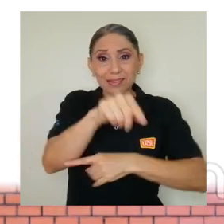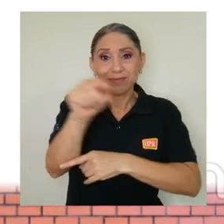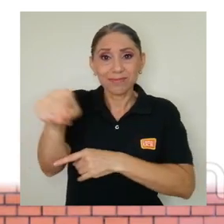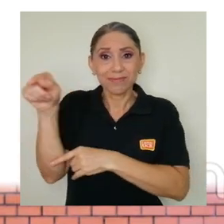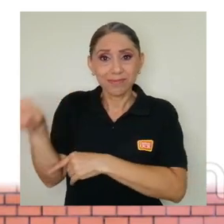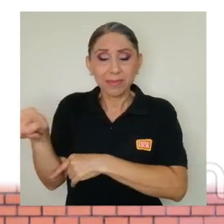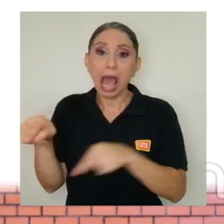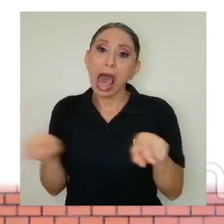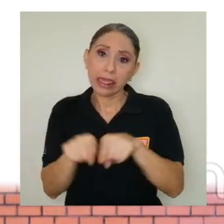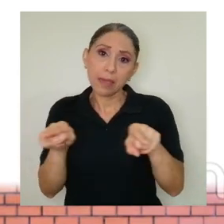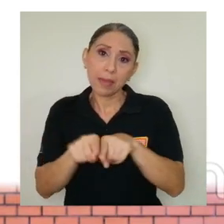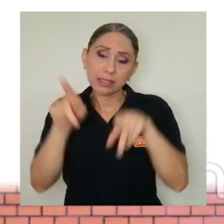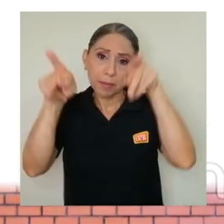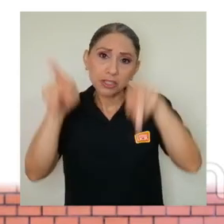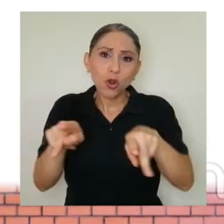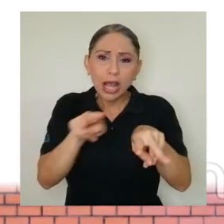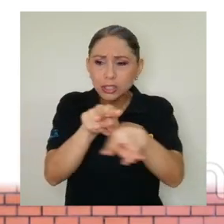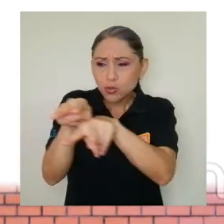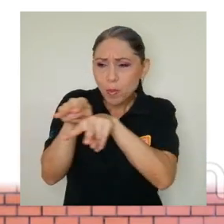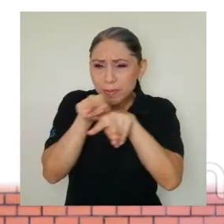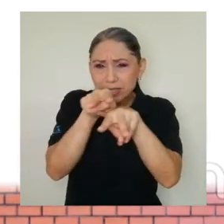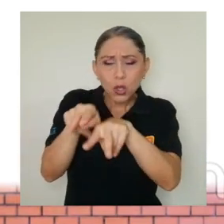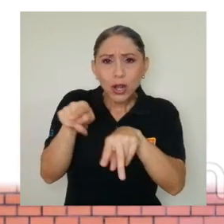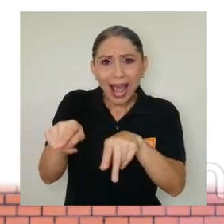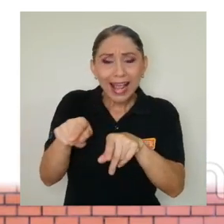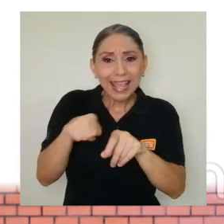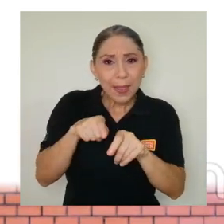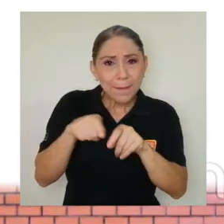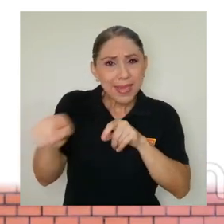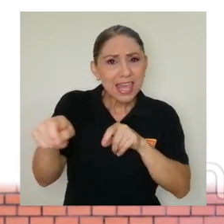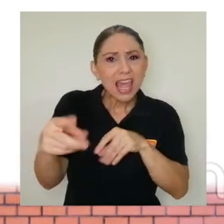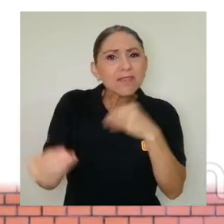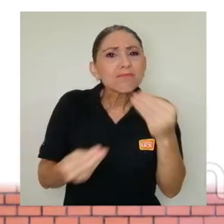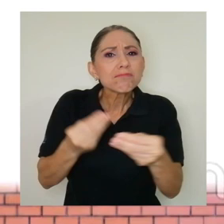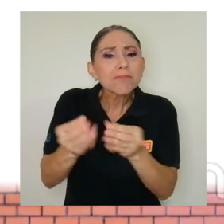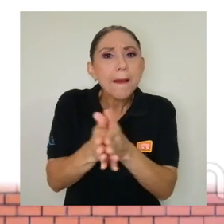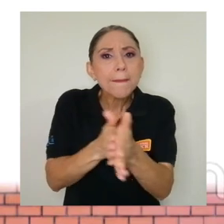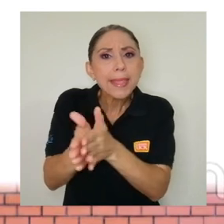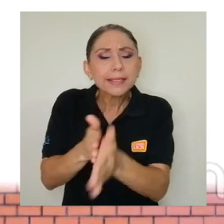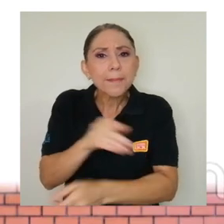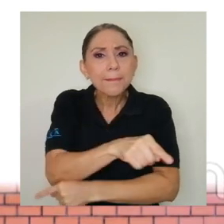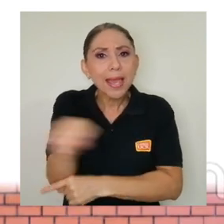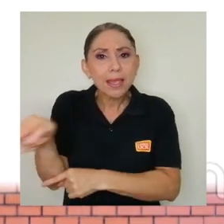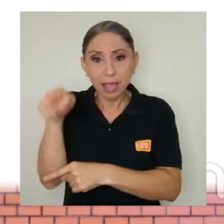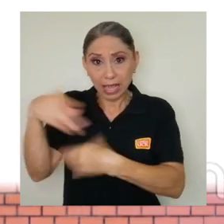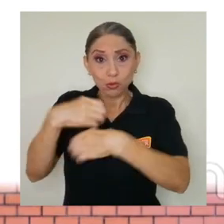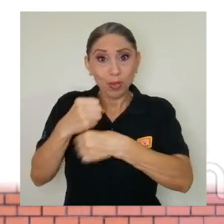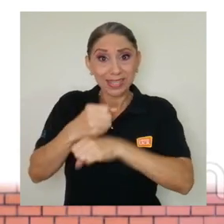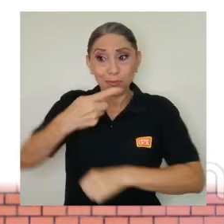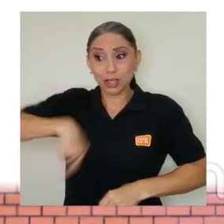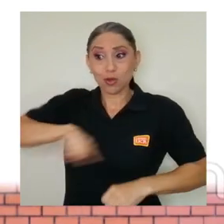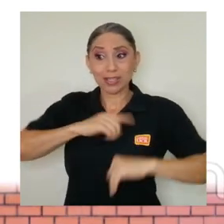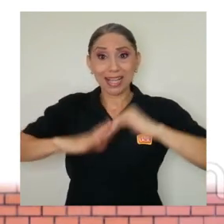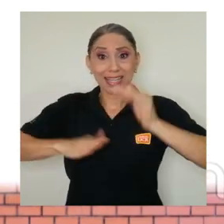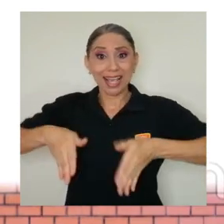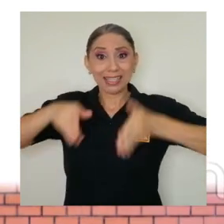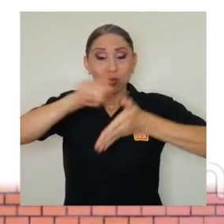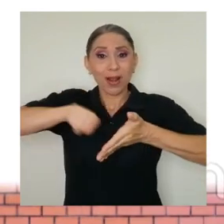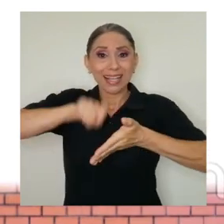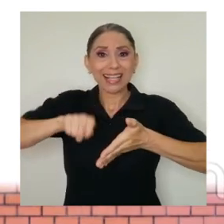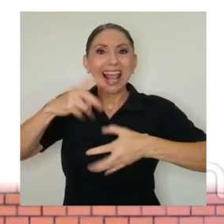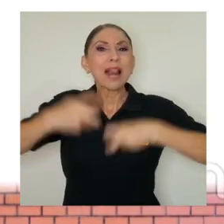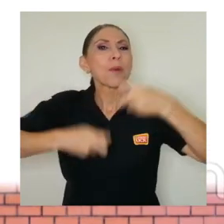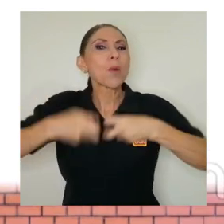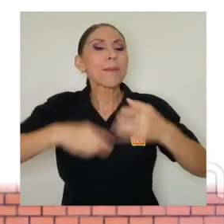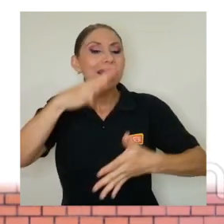hay una persona supervisora de control de gestión que mide el desempeño eso hacemos en nuestras escuelas el problema es que esta tabla es